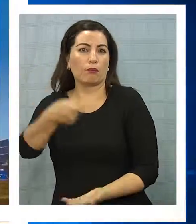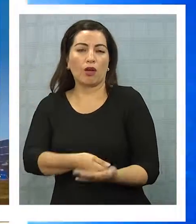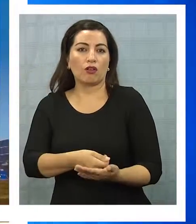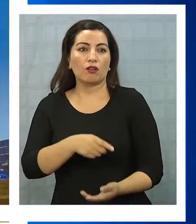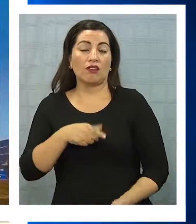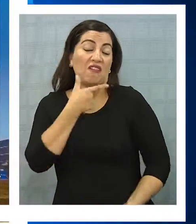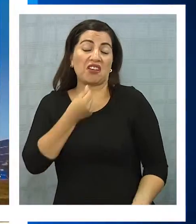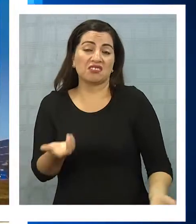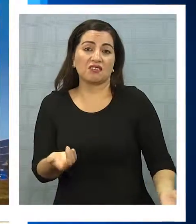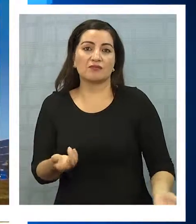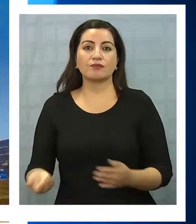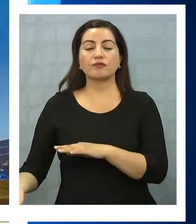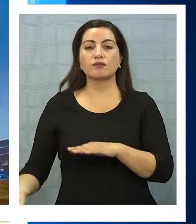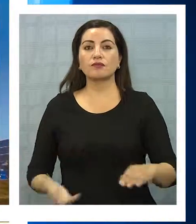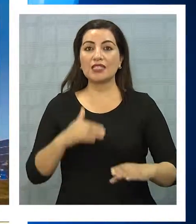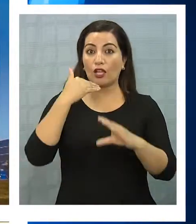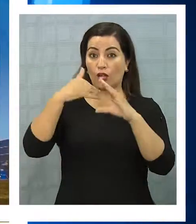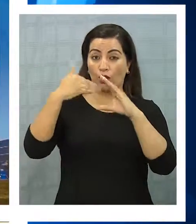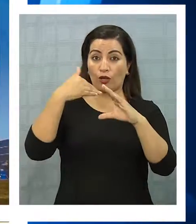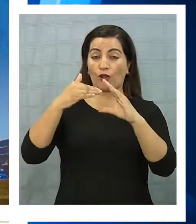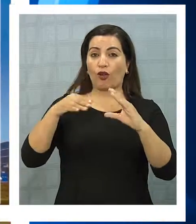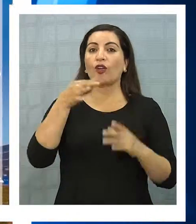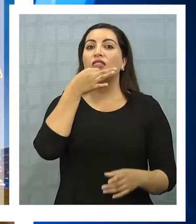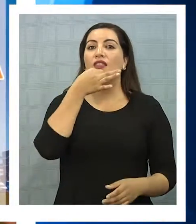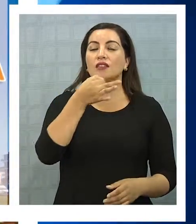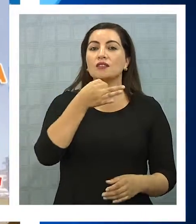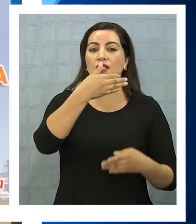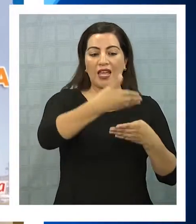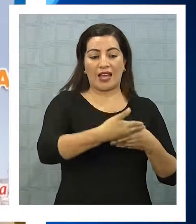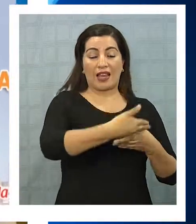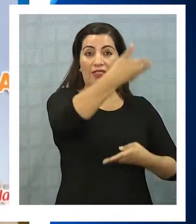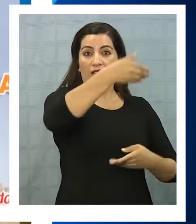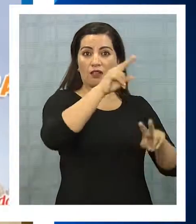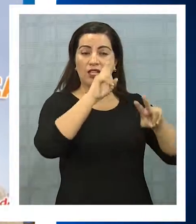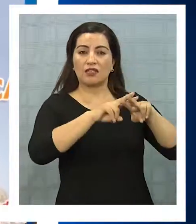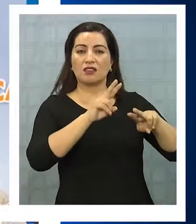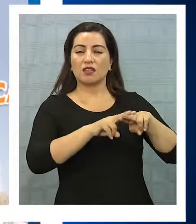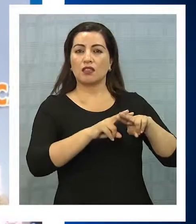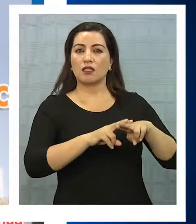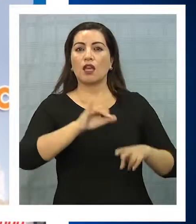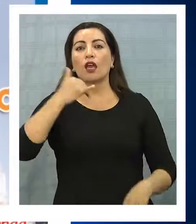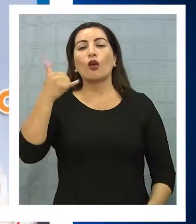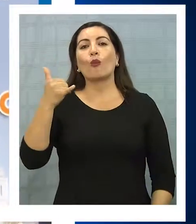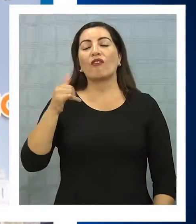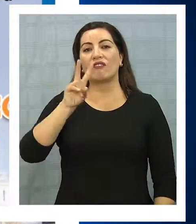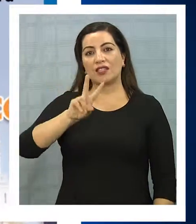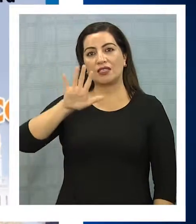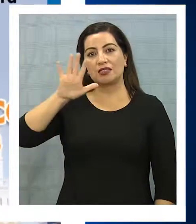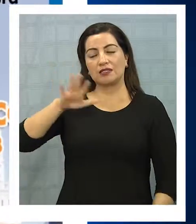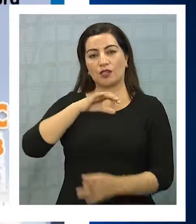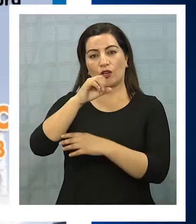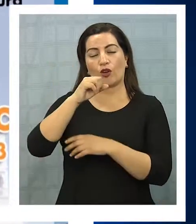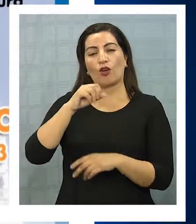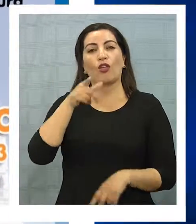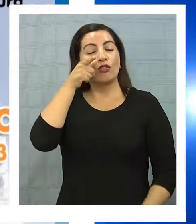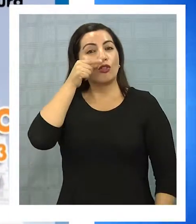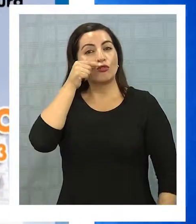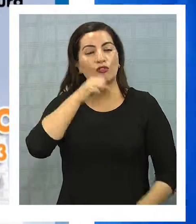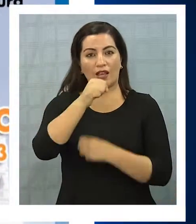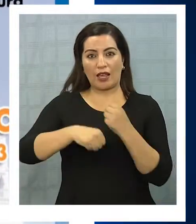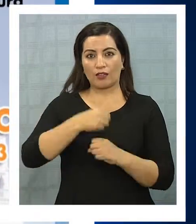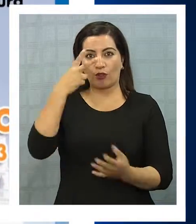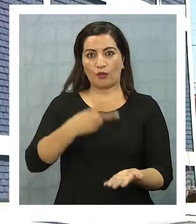El correo electrónico apunta a una publicación que salió en el diario La Estrella de Iquique el jueves 25 de octubre del año 2012,